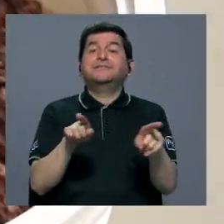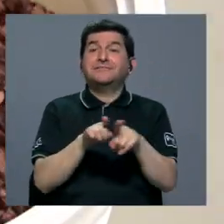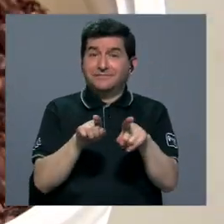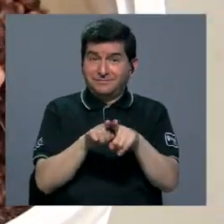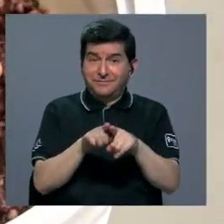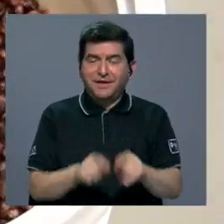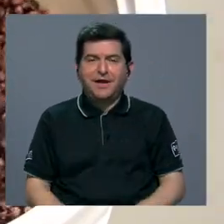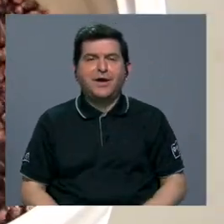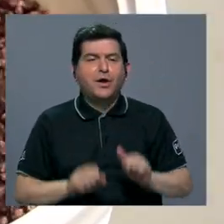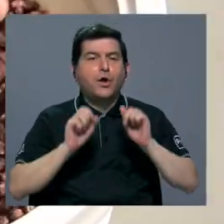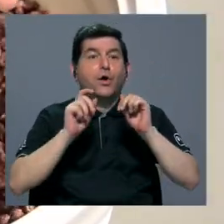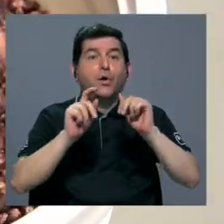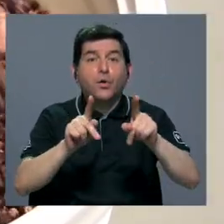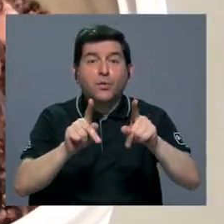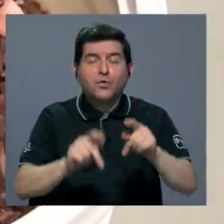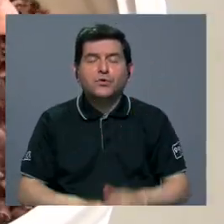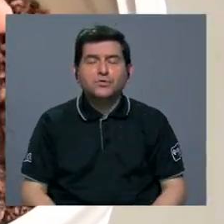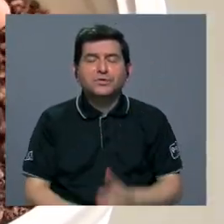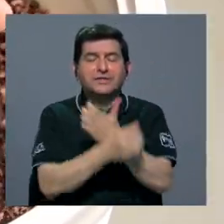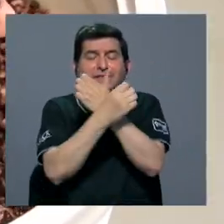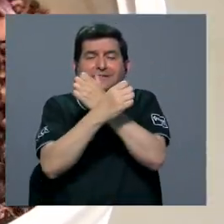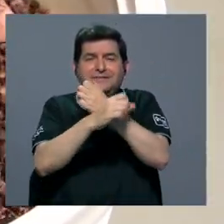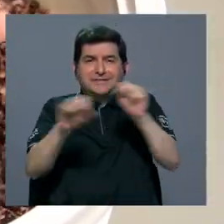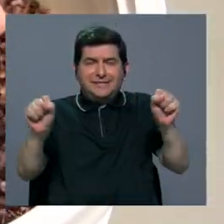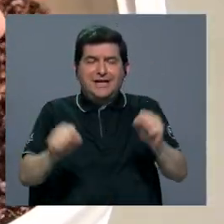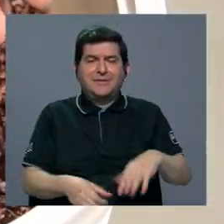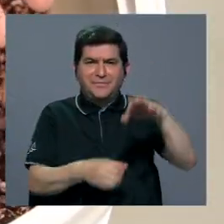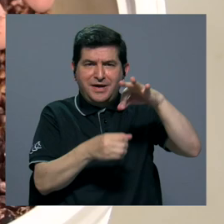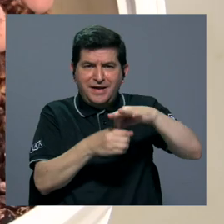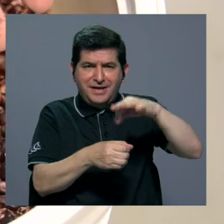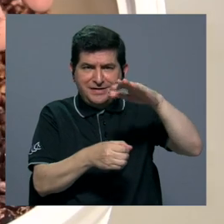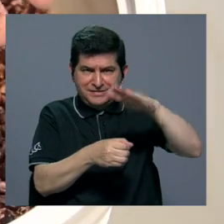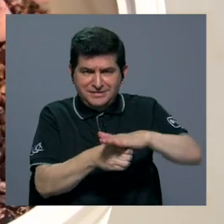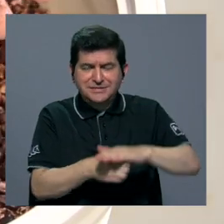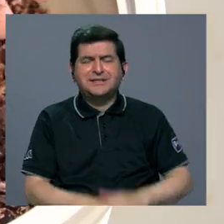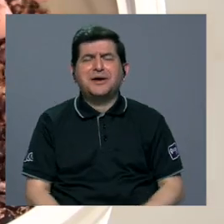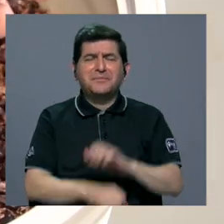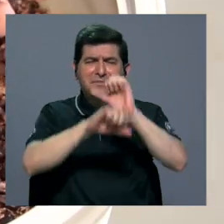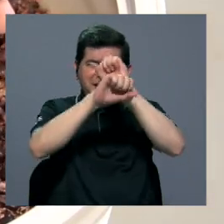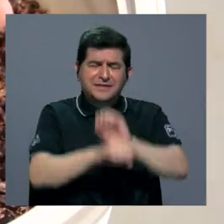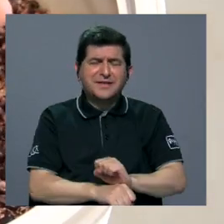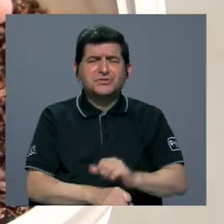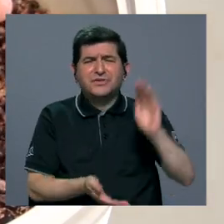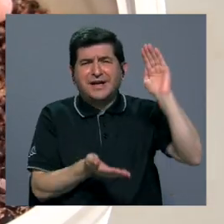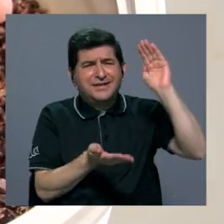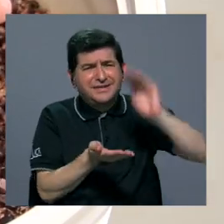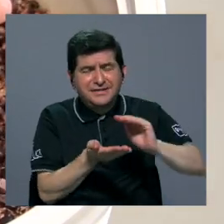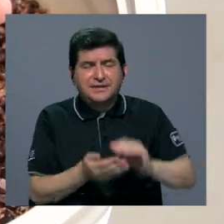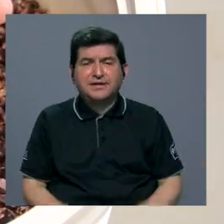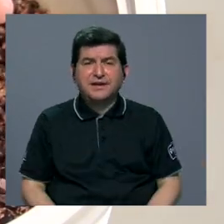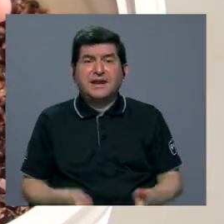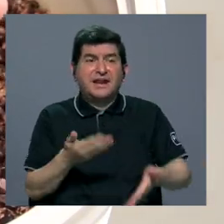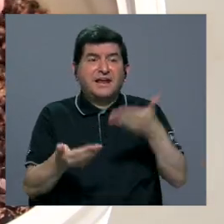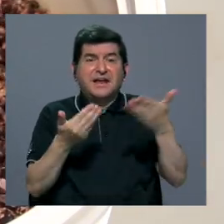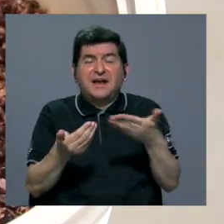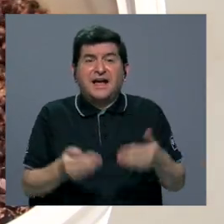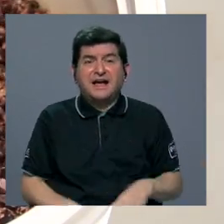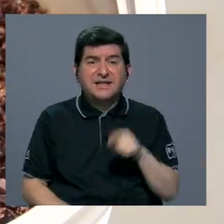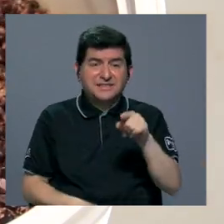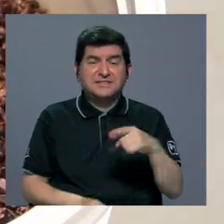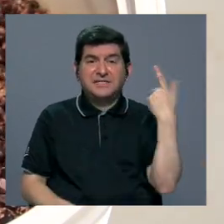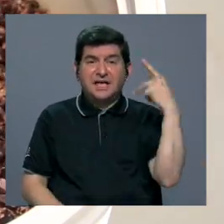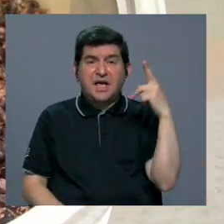permite rescatar un cultivo tradicional que ha venido a menos y que está casi que prácticamente en peligro